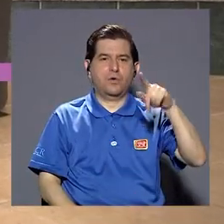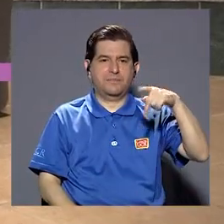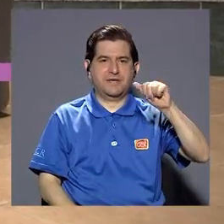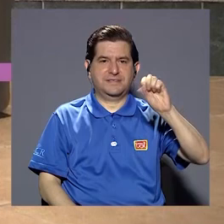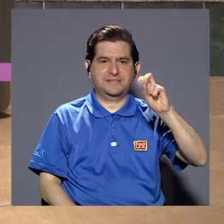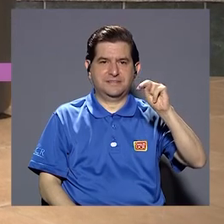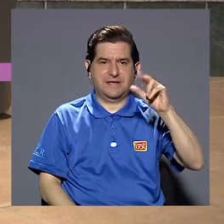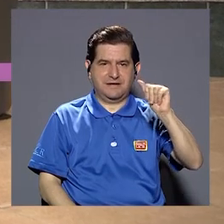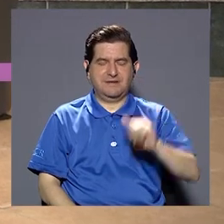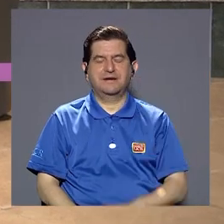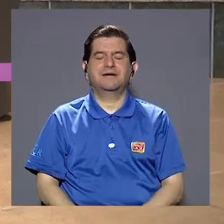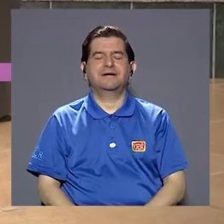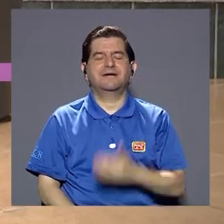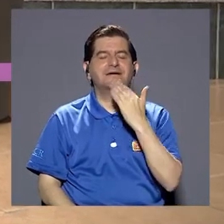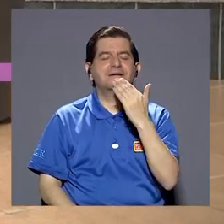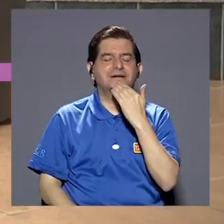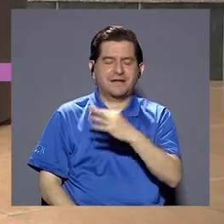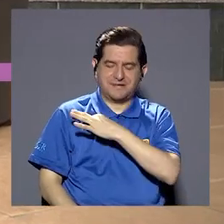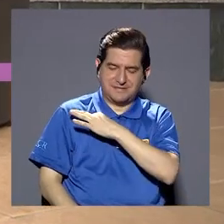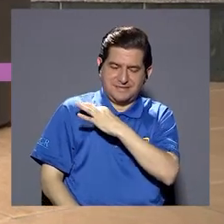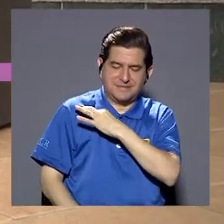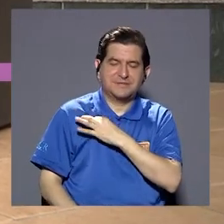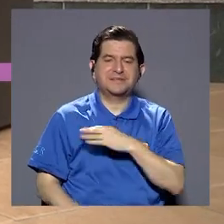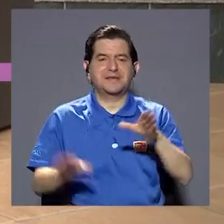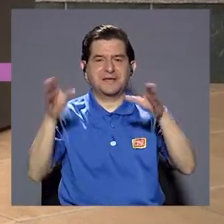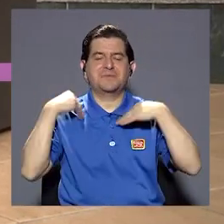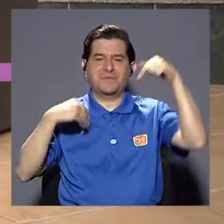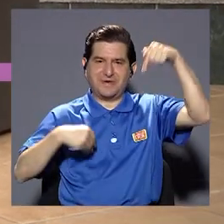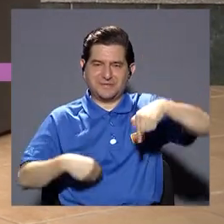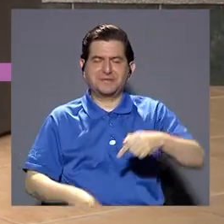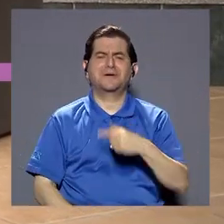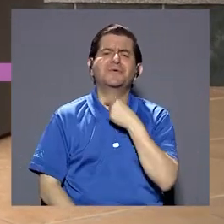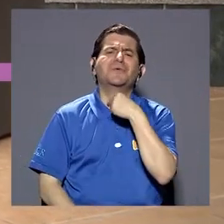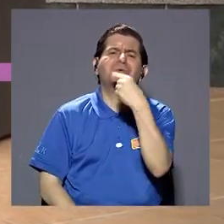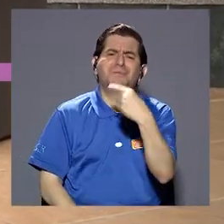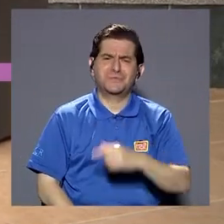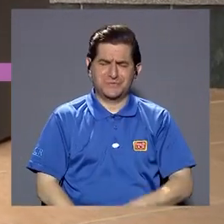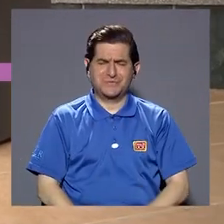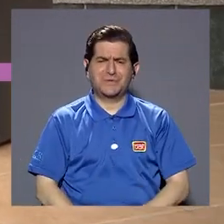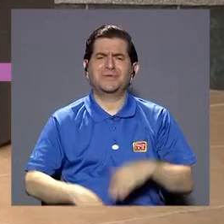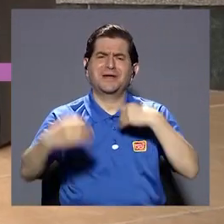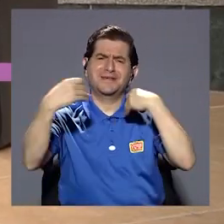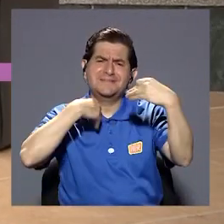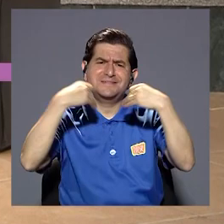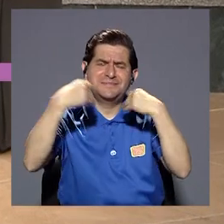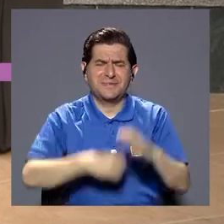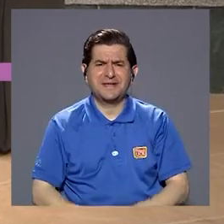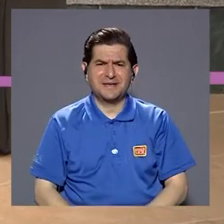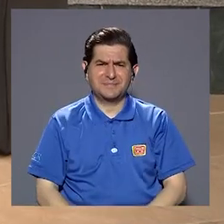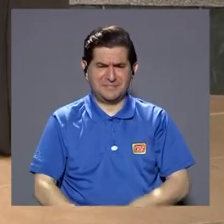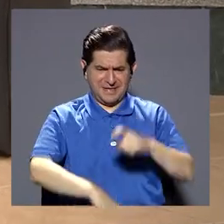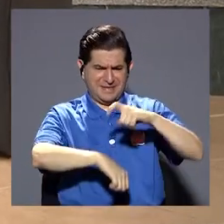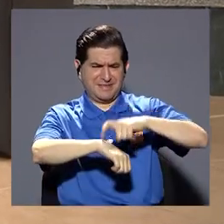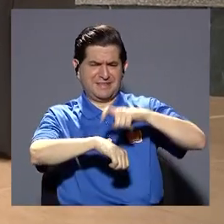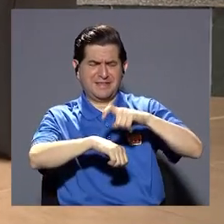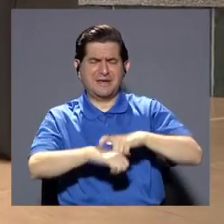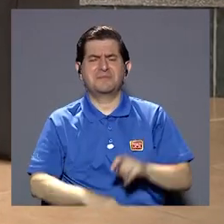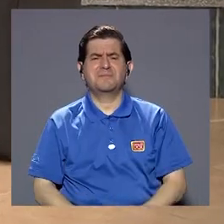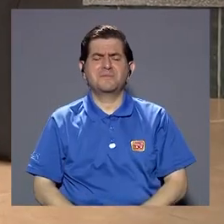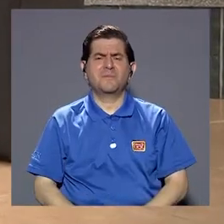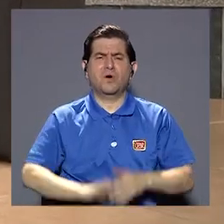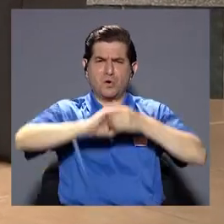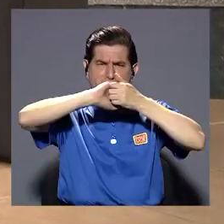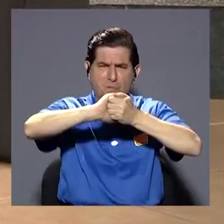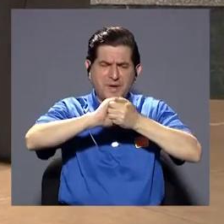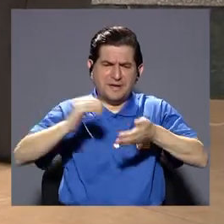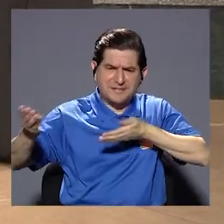gracias gracias por esta invitación y por recibirme el día de hoy con mucho gusto cuéntenos por favor hace cuánto tiempo está